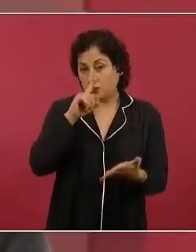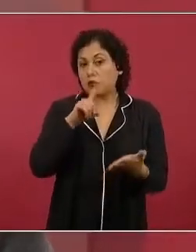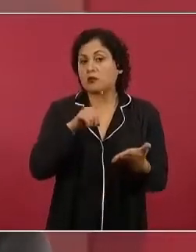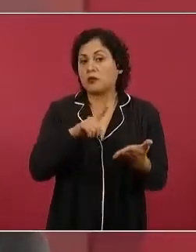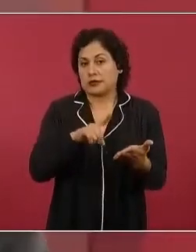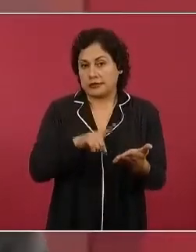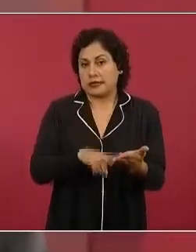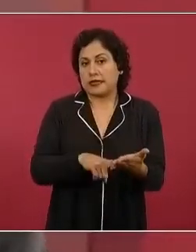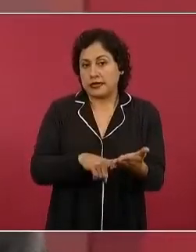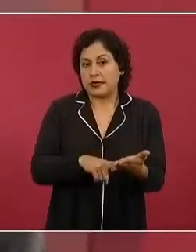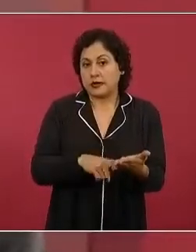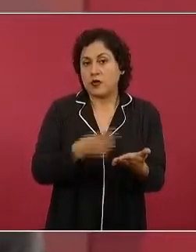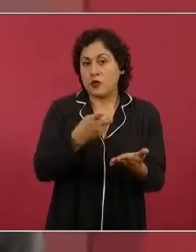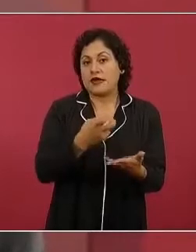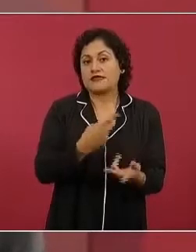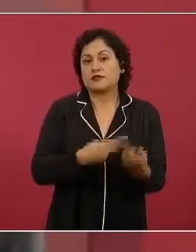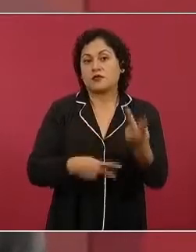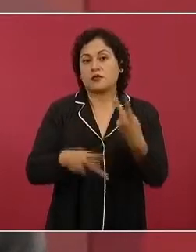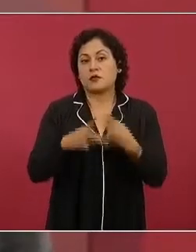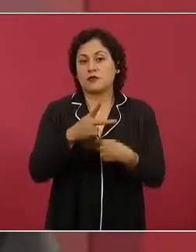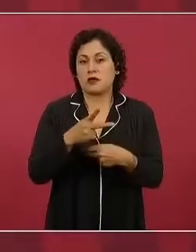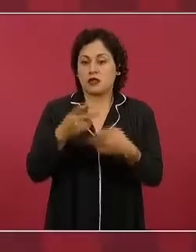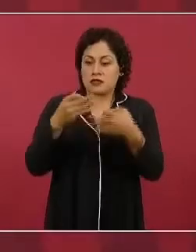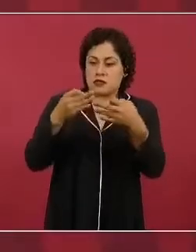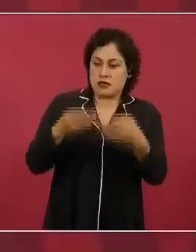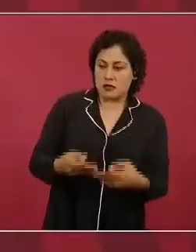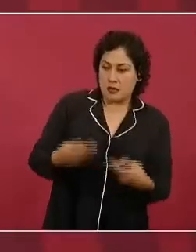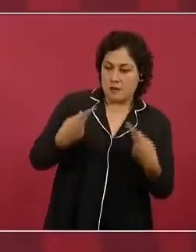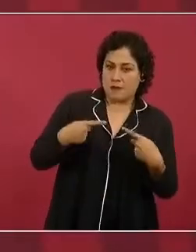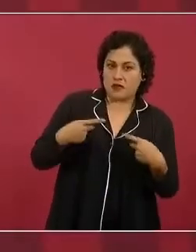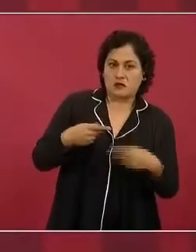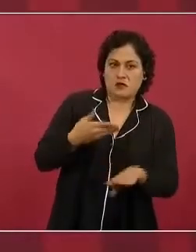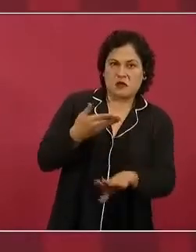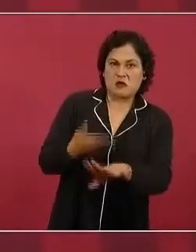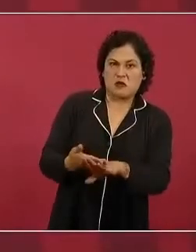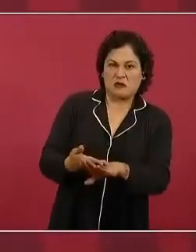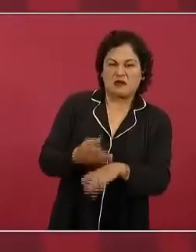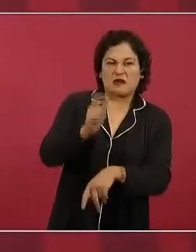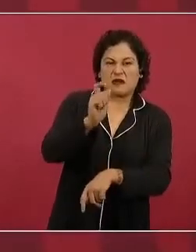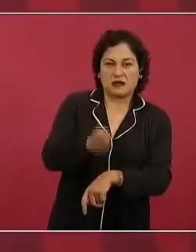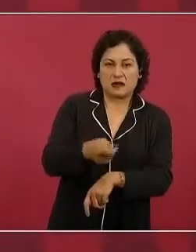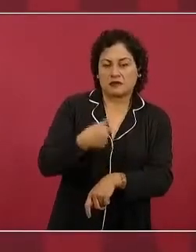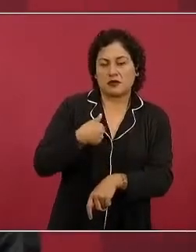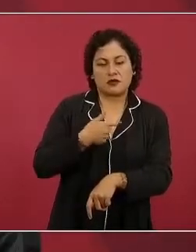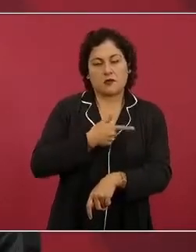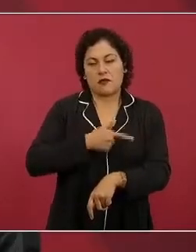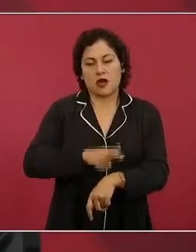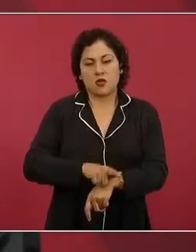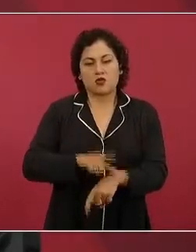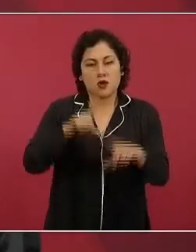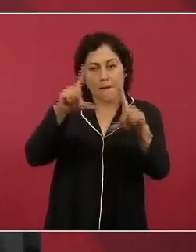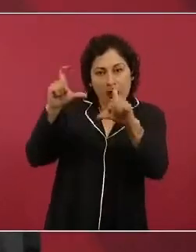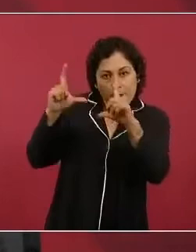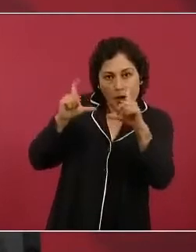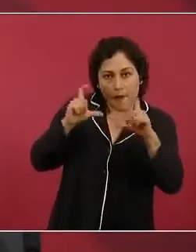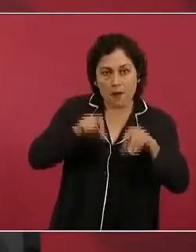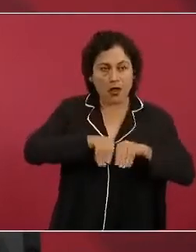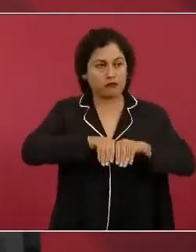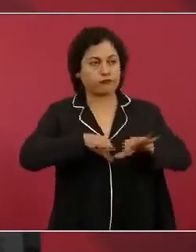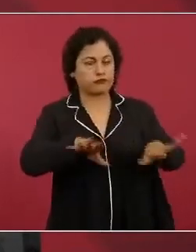afecta la dignidad de las personas, fueron las fotos que le tomaron.